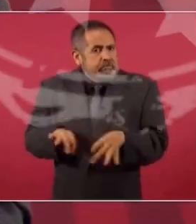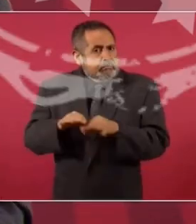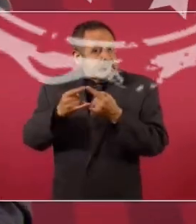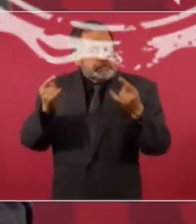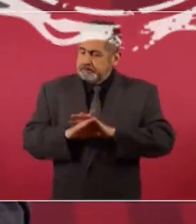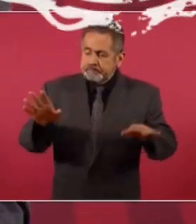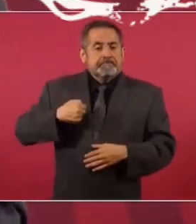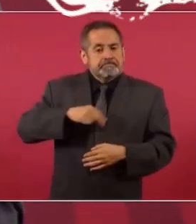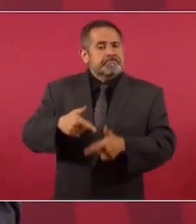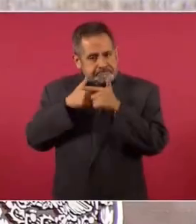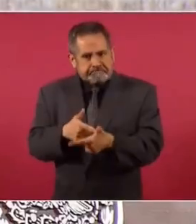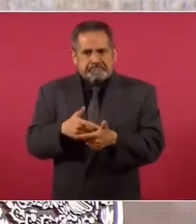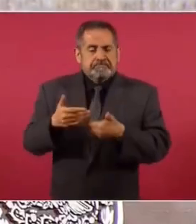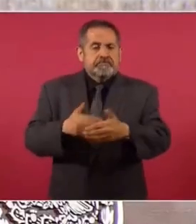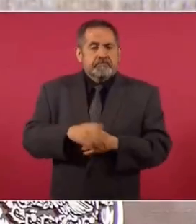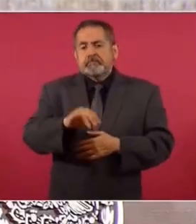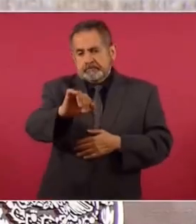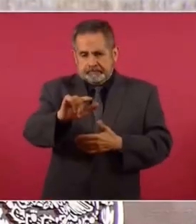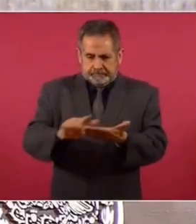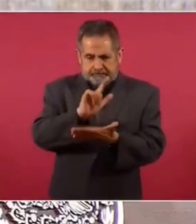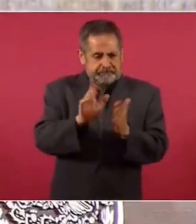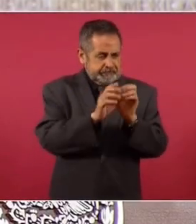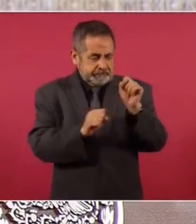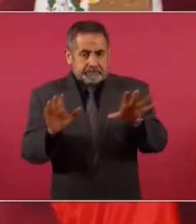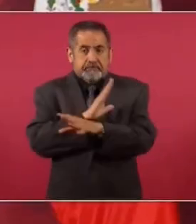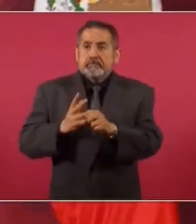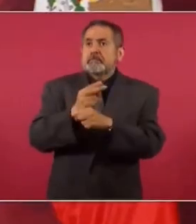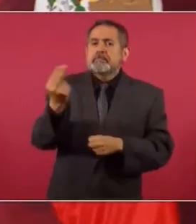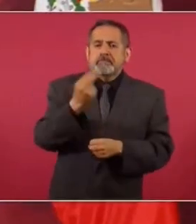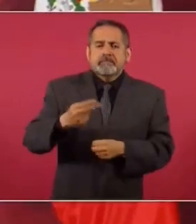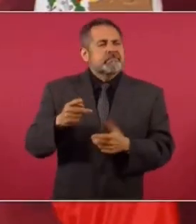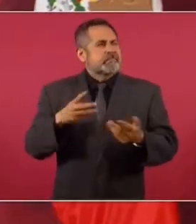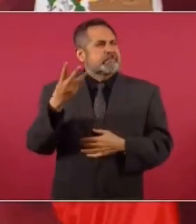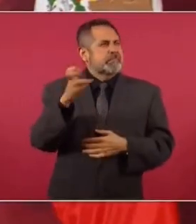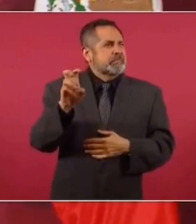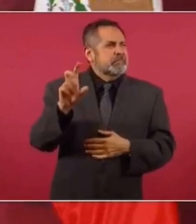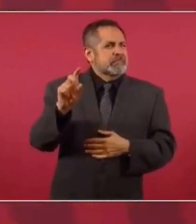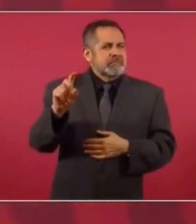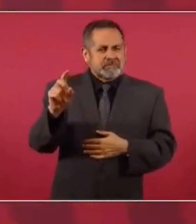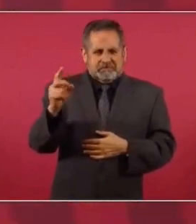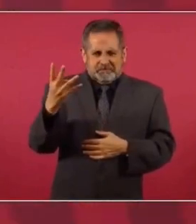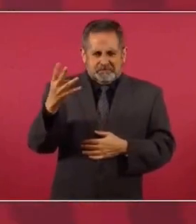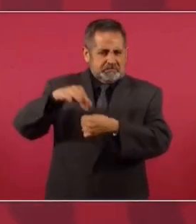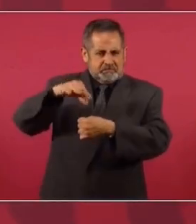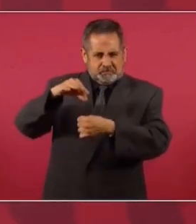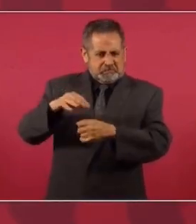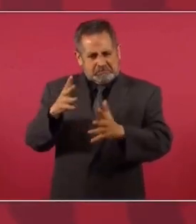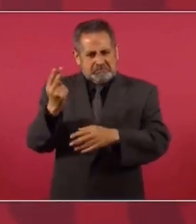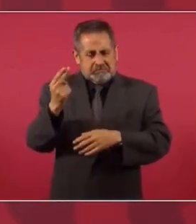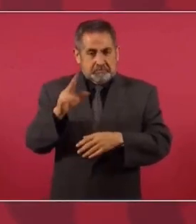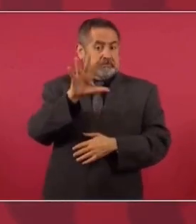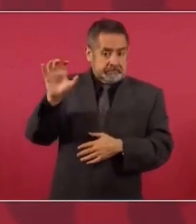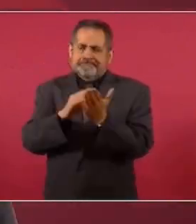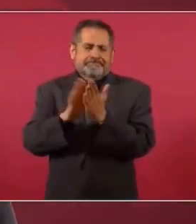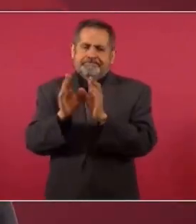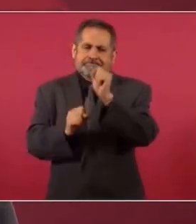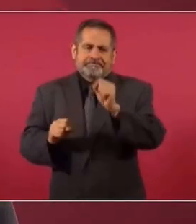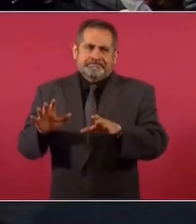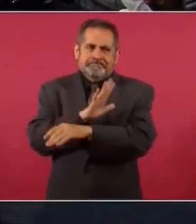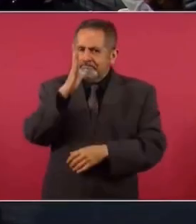Vamos a continuar, es decir, si es una reforma constitucional, se necesitan 334 votos de los 500.